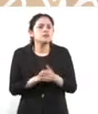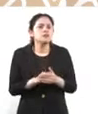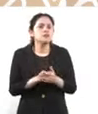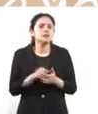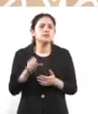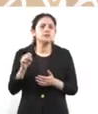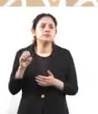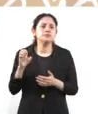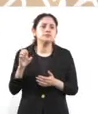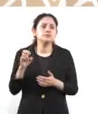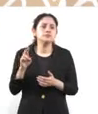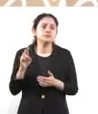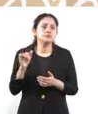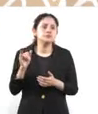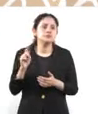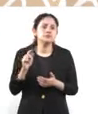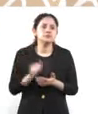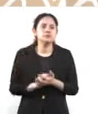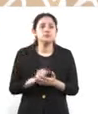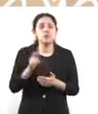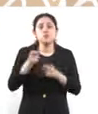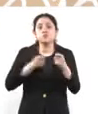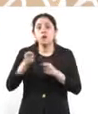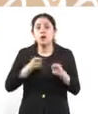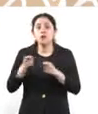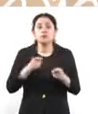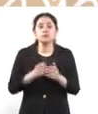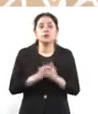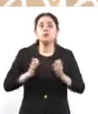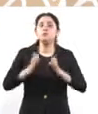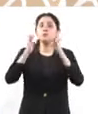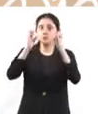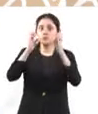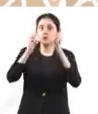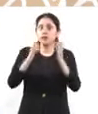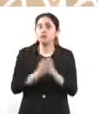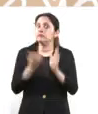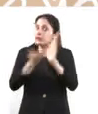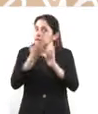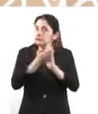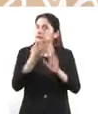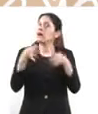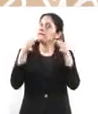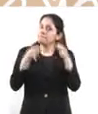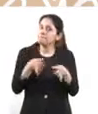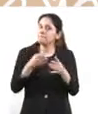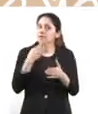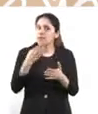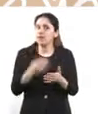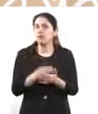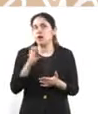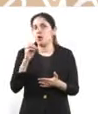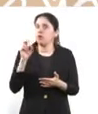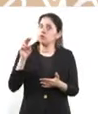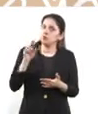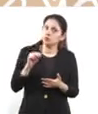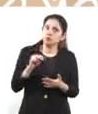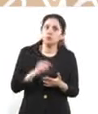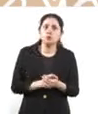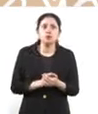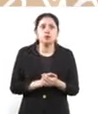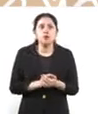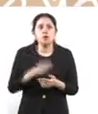regularizar. Hay que ver primero si están bien construidos los edificios. Porque recuerden que hubo el caso de Zapata,